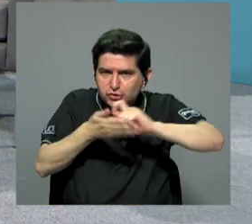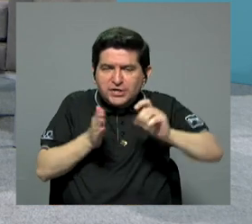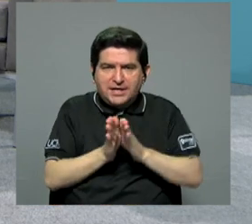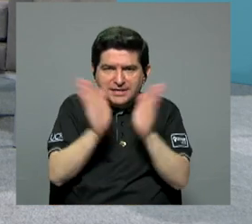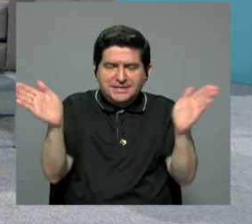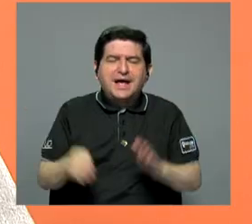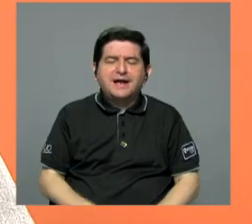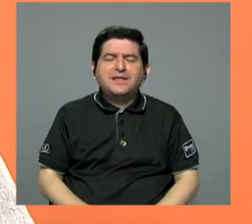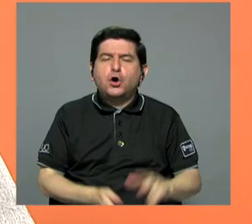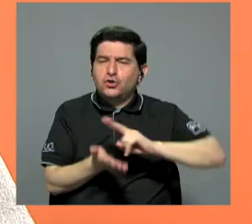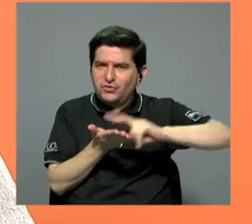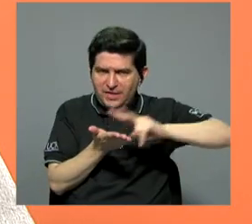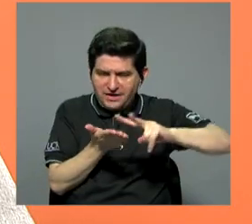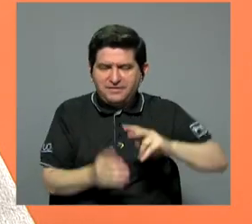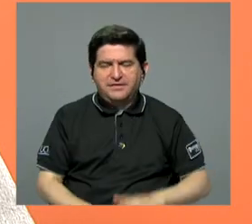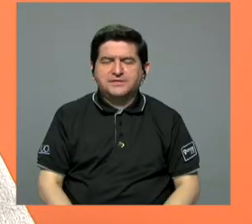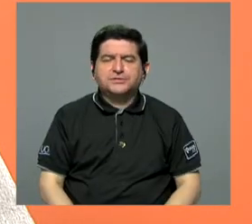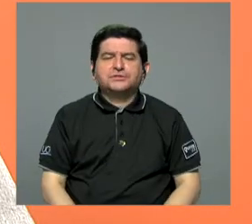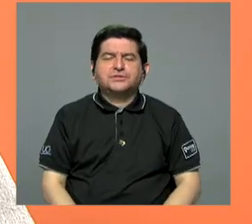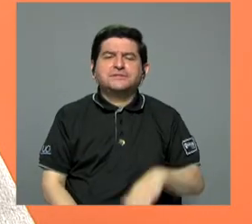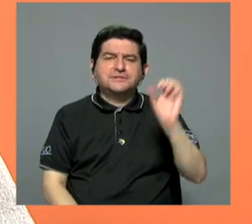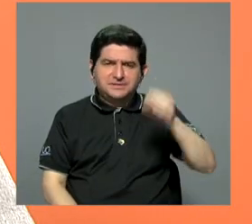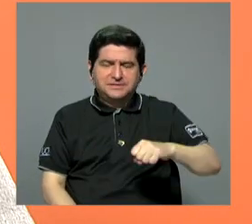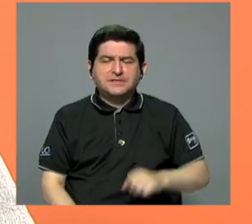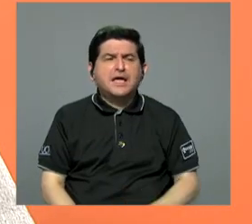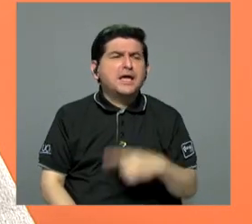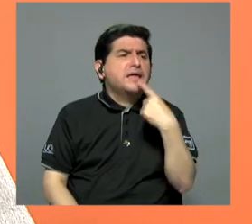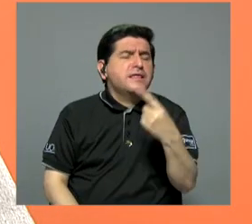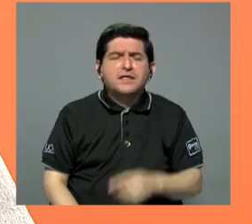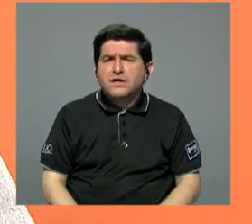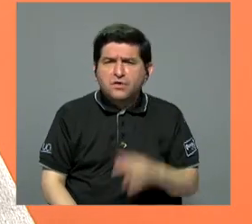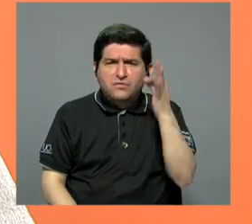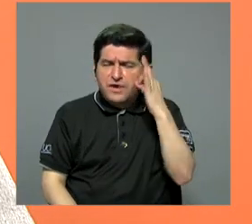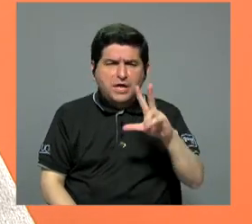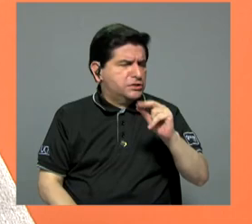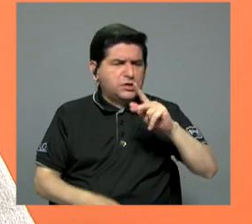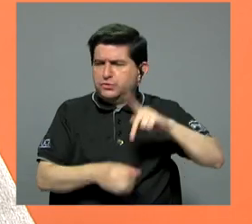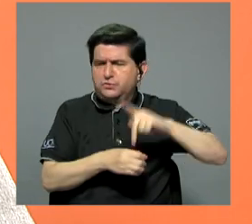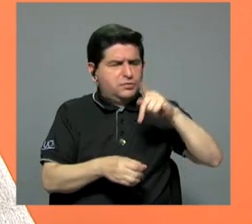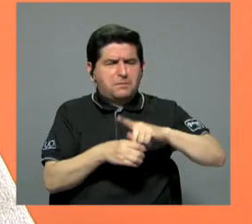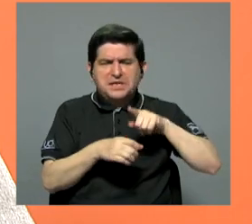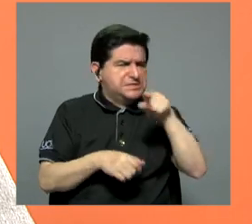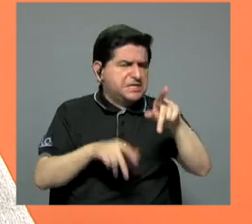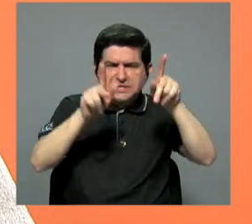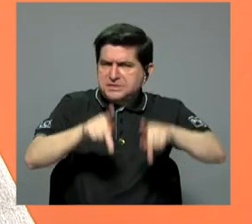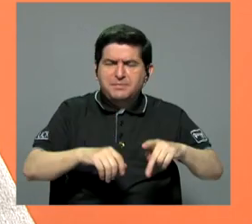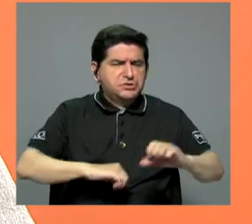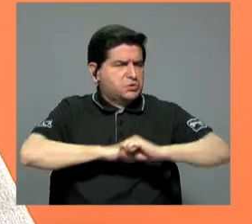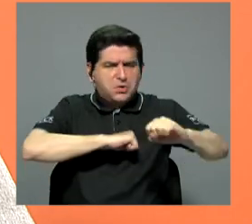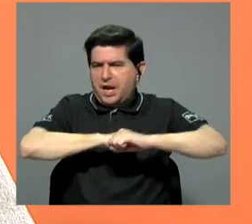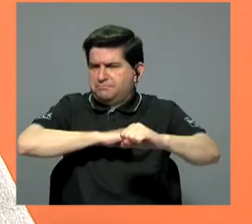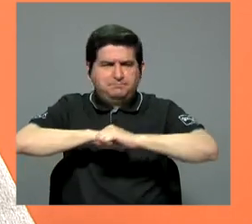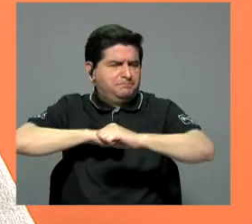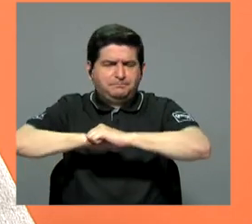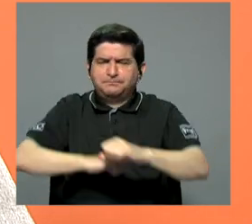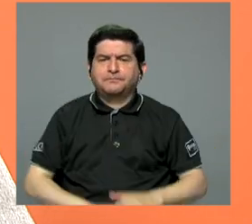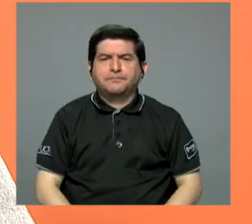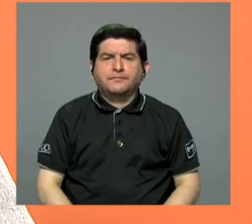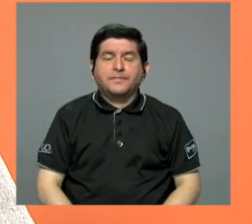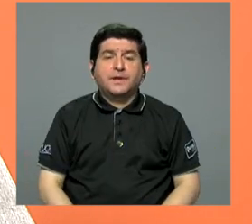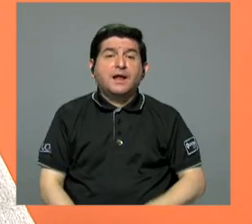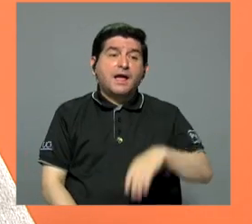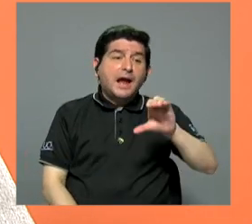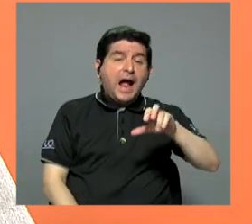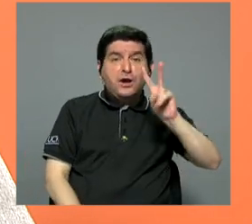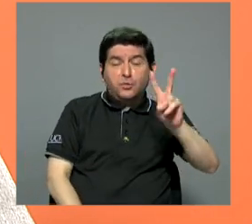general del Partido de Liberación Nacional. Sí, ya José María. Bueno y dijo que no está participando en la campaña y también este bueno